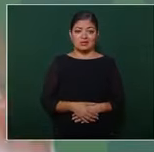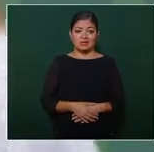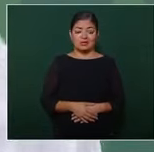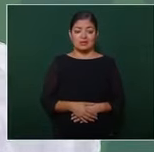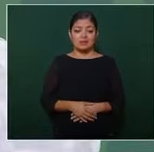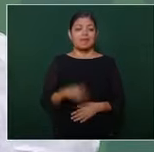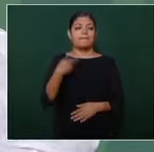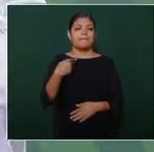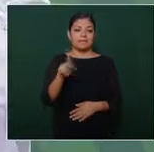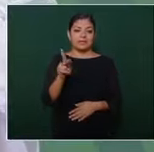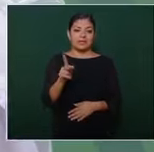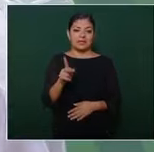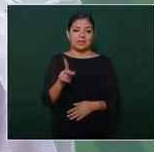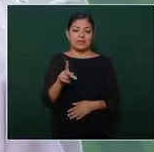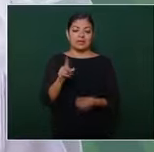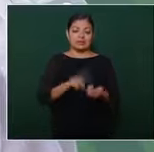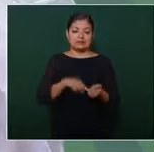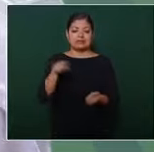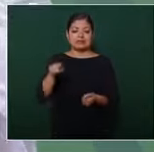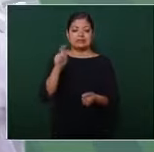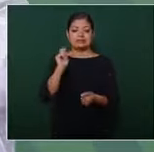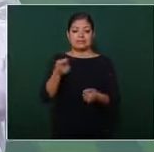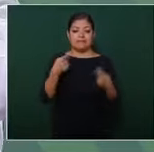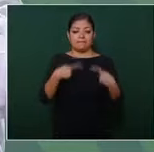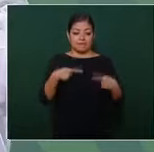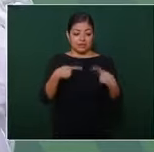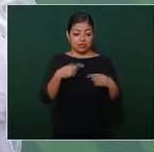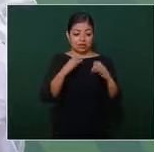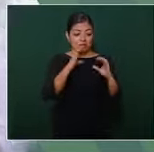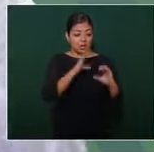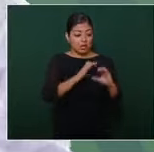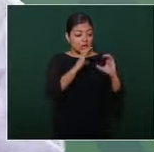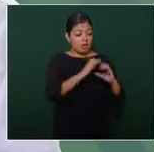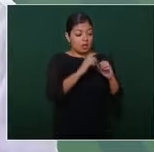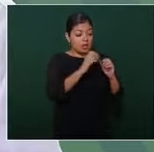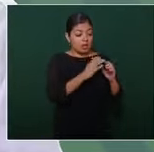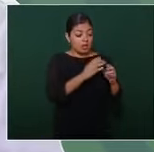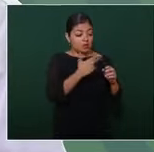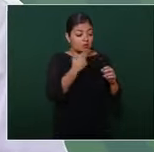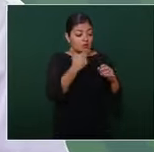pero eso está muy difícil que un conservador lo acepte